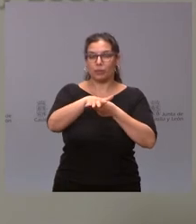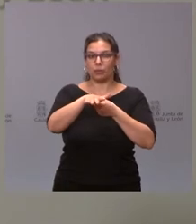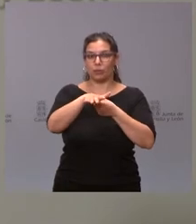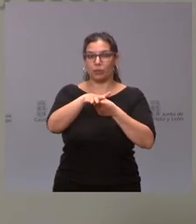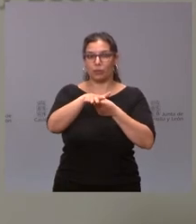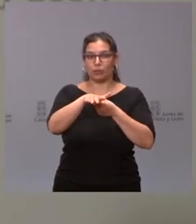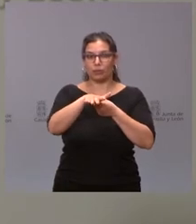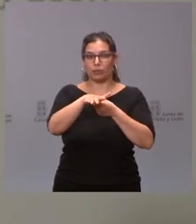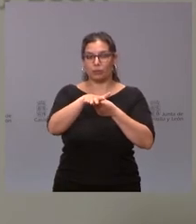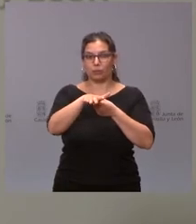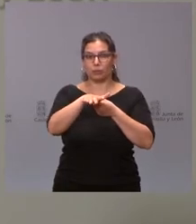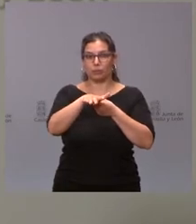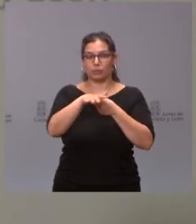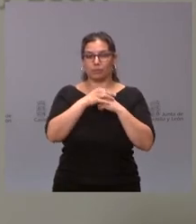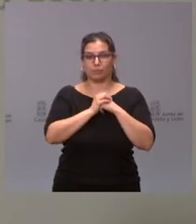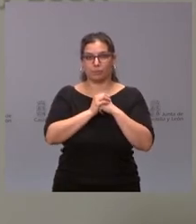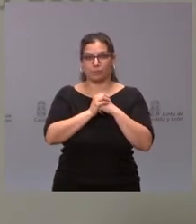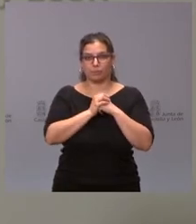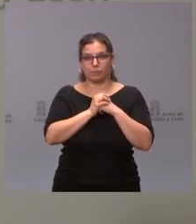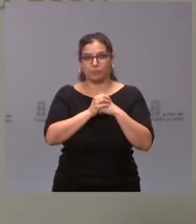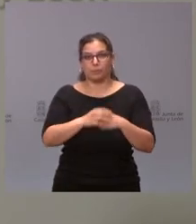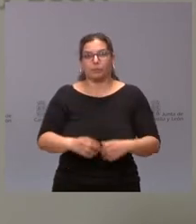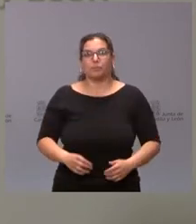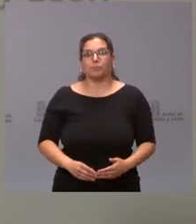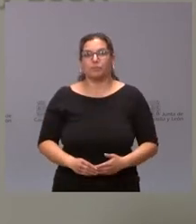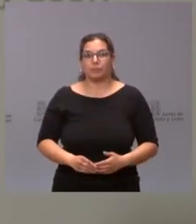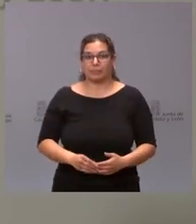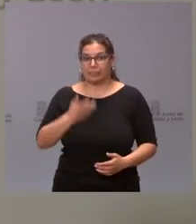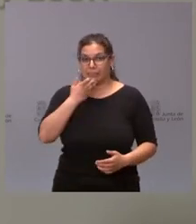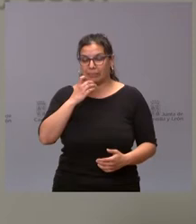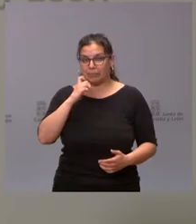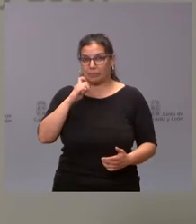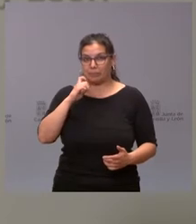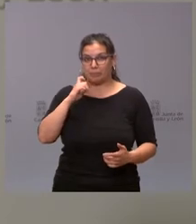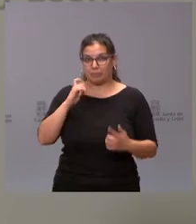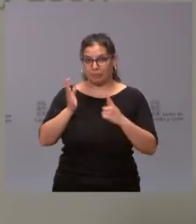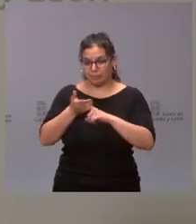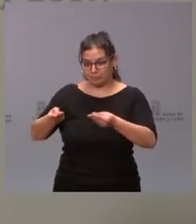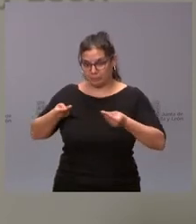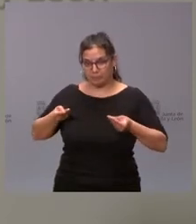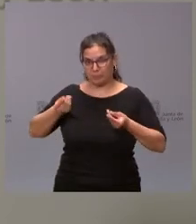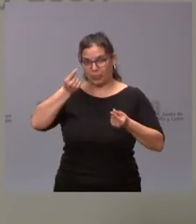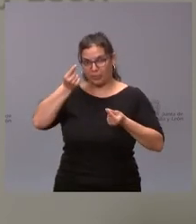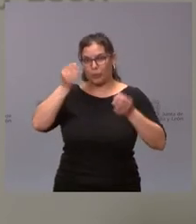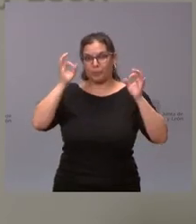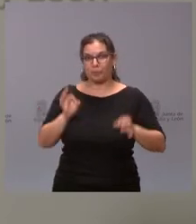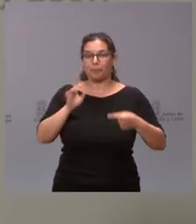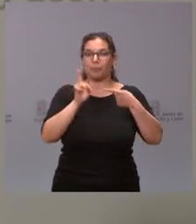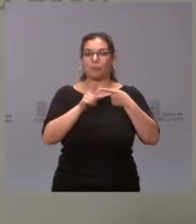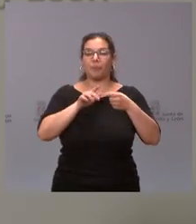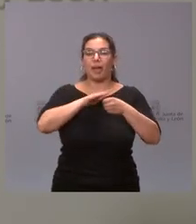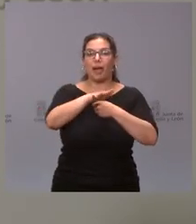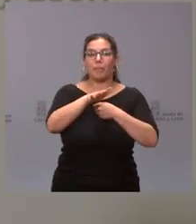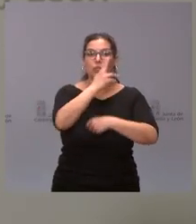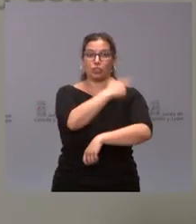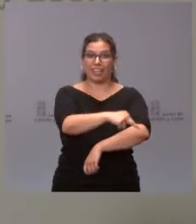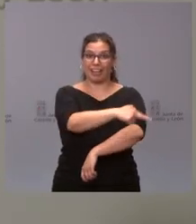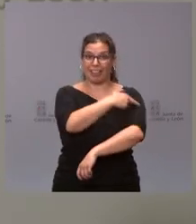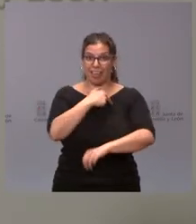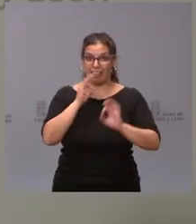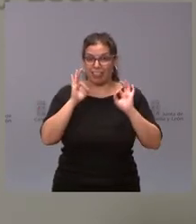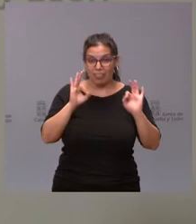sanidad,